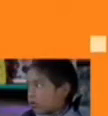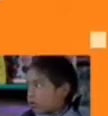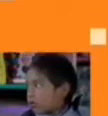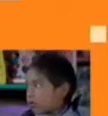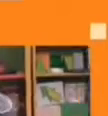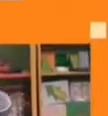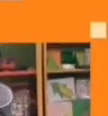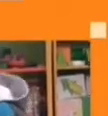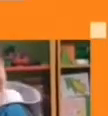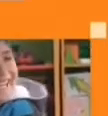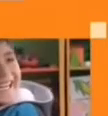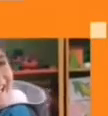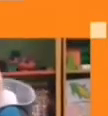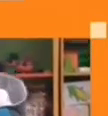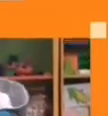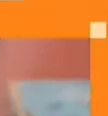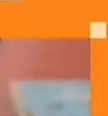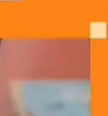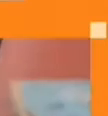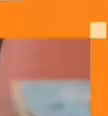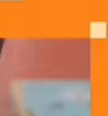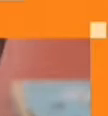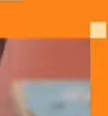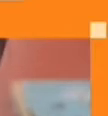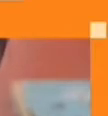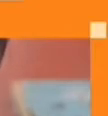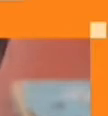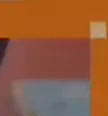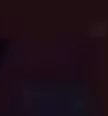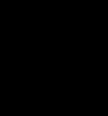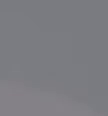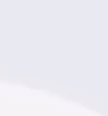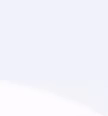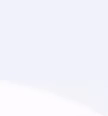Estamos viendo Aprendo en Casa Secundaria.